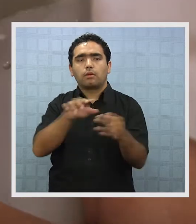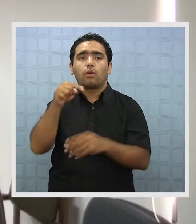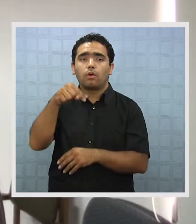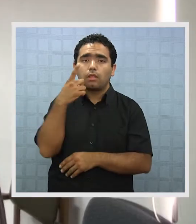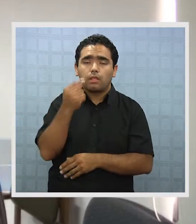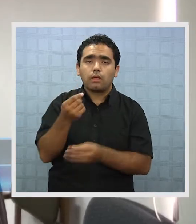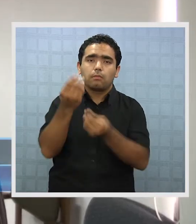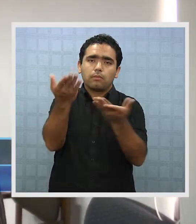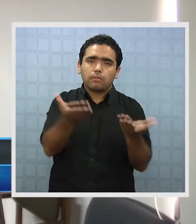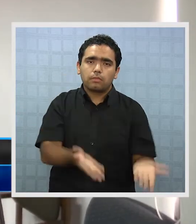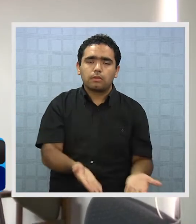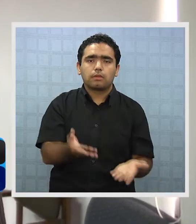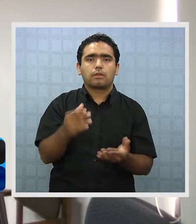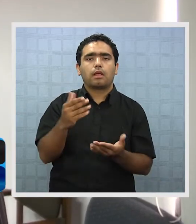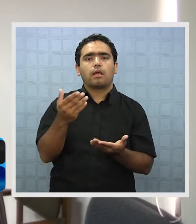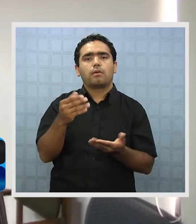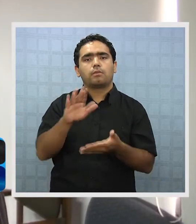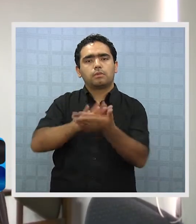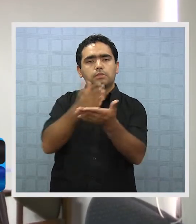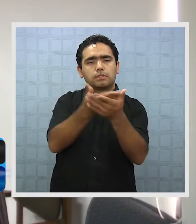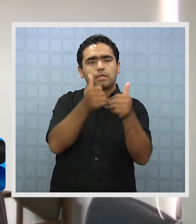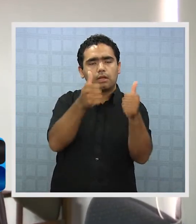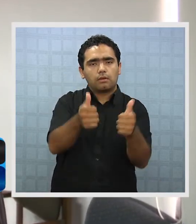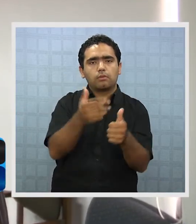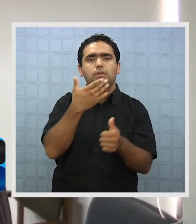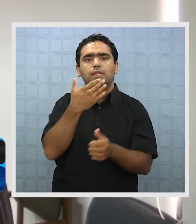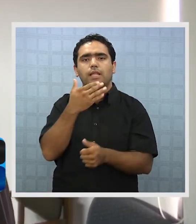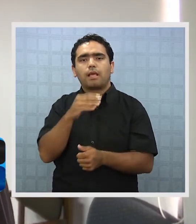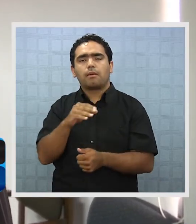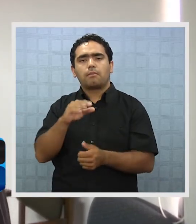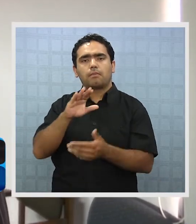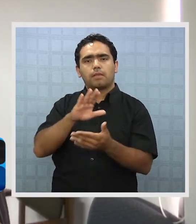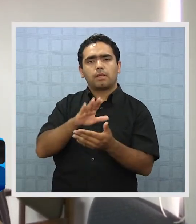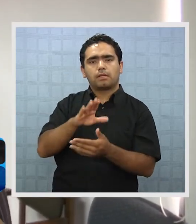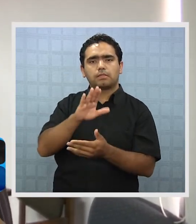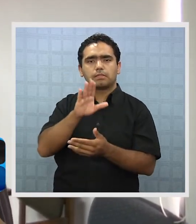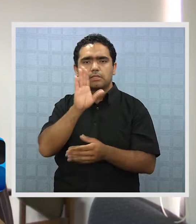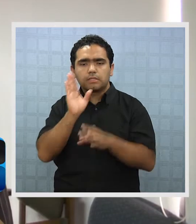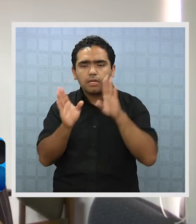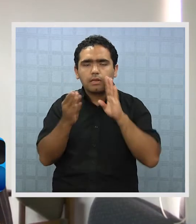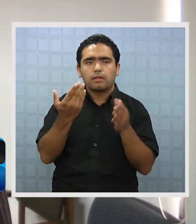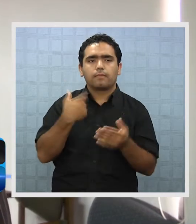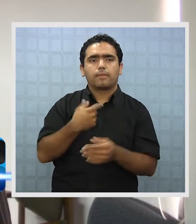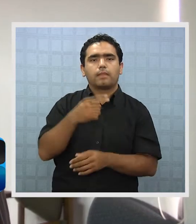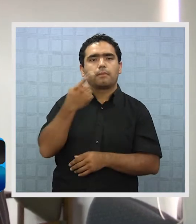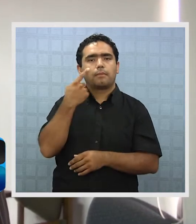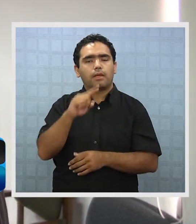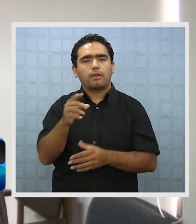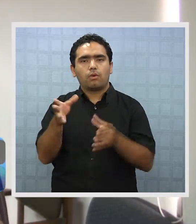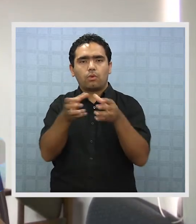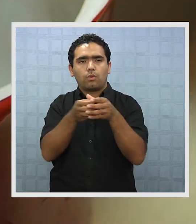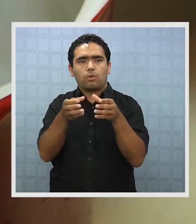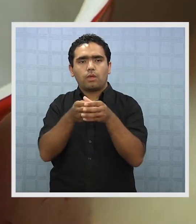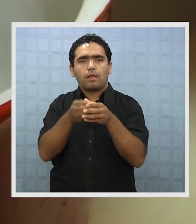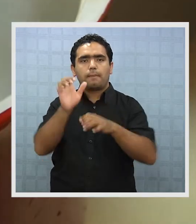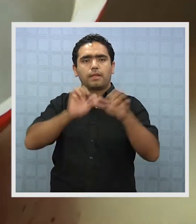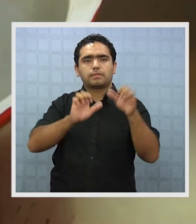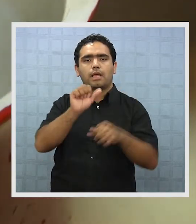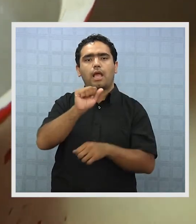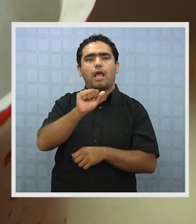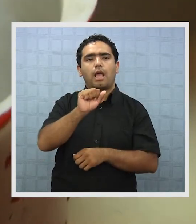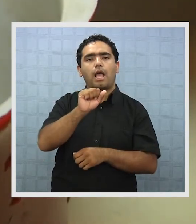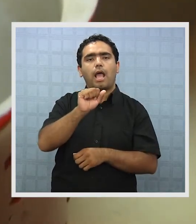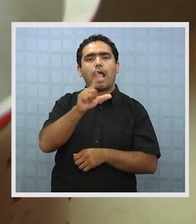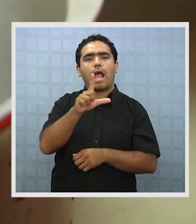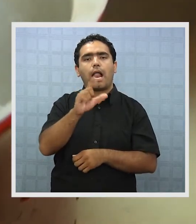gente de salud del gobierno, se convocó a la sanitaria. Lamentablemente, la empresa concesionaria agua del altiplano se negó a venir a esta reunión. Nosotros hemos